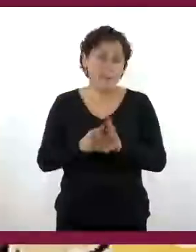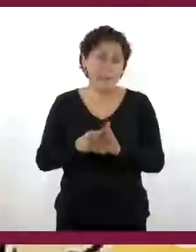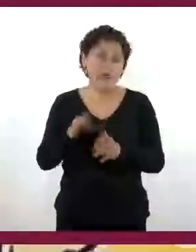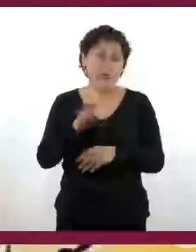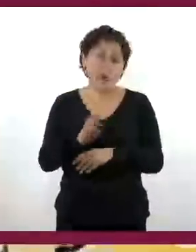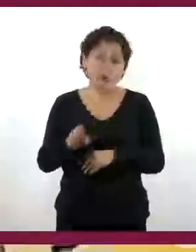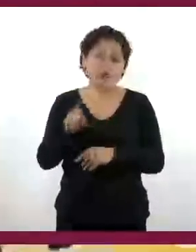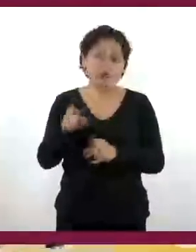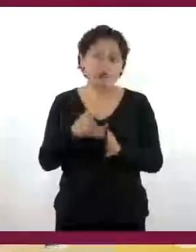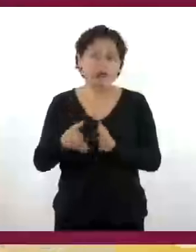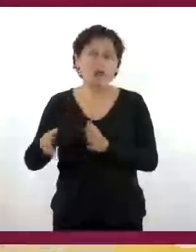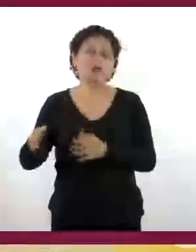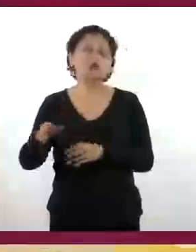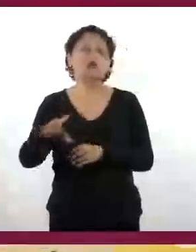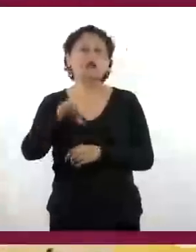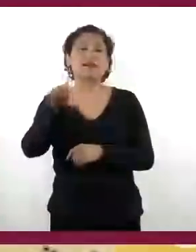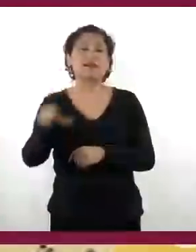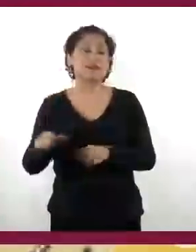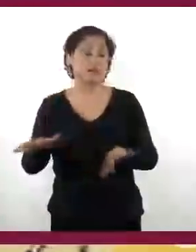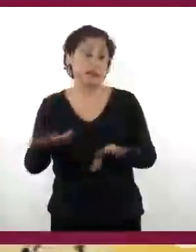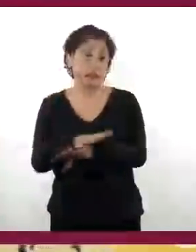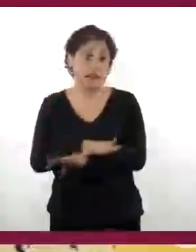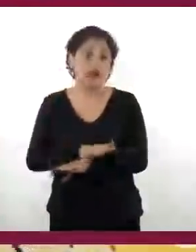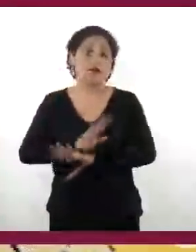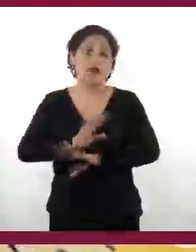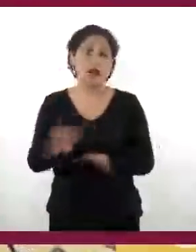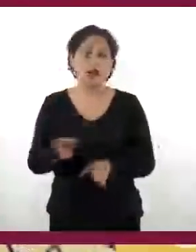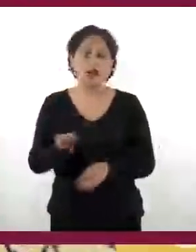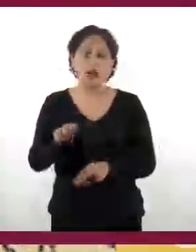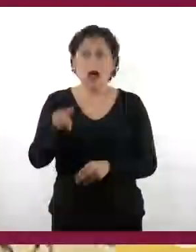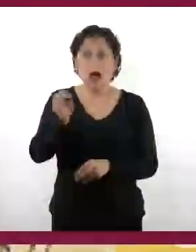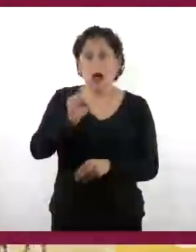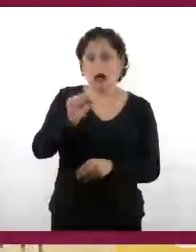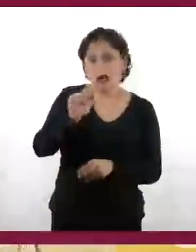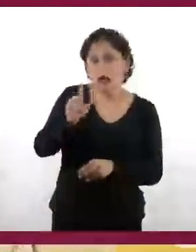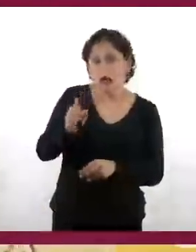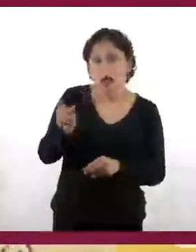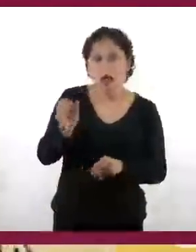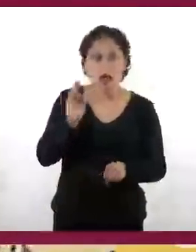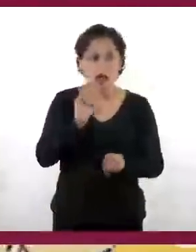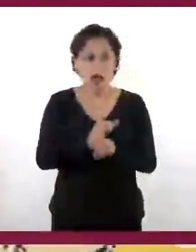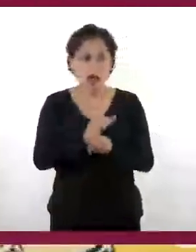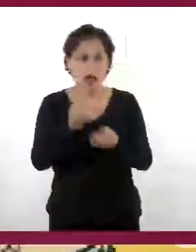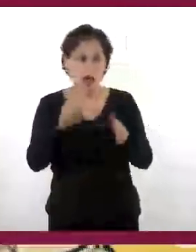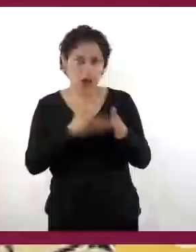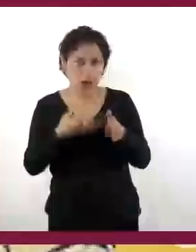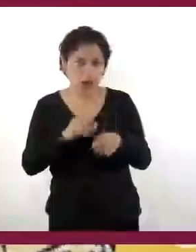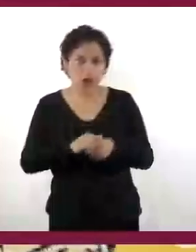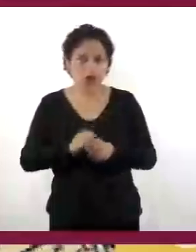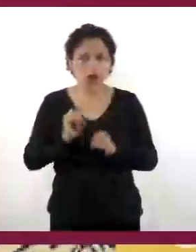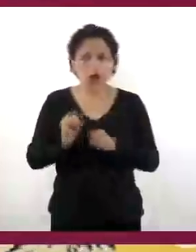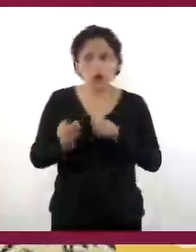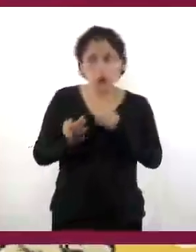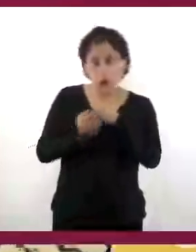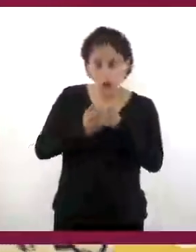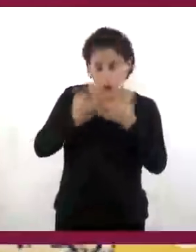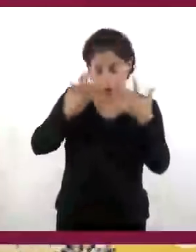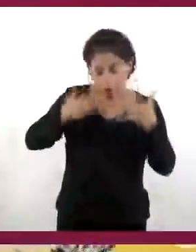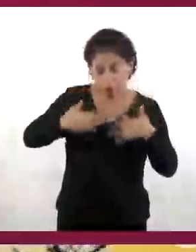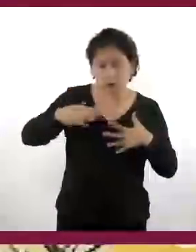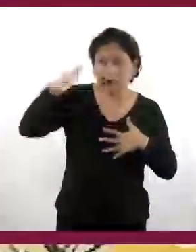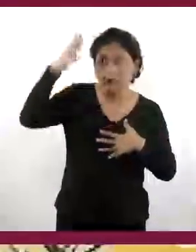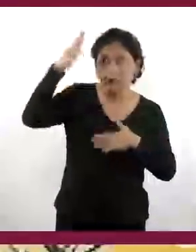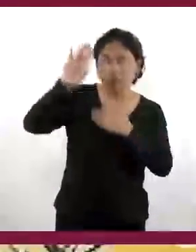al otro que ya conoce, bueno, el uso de la sal para conservar los alimentos, el ponerse una ropa para protegerse del sol,